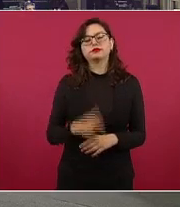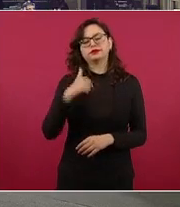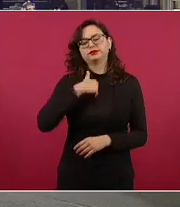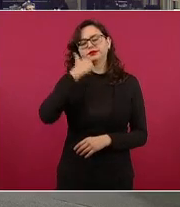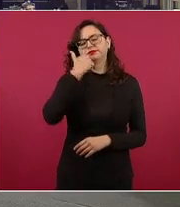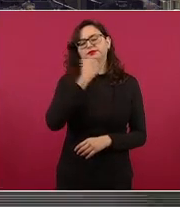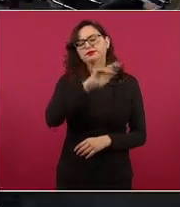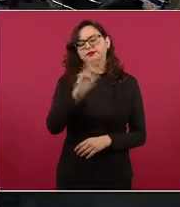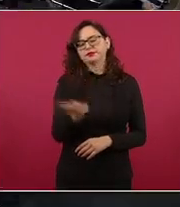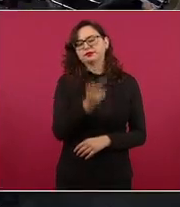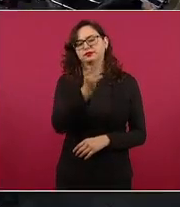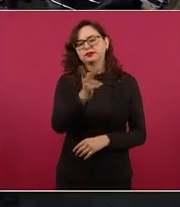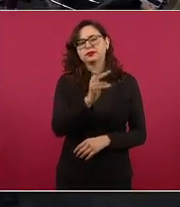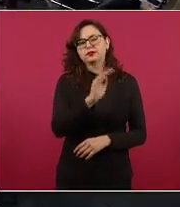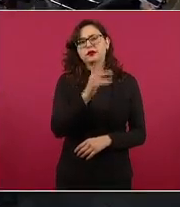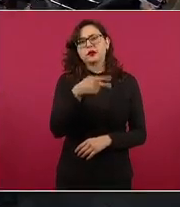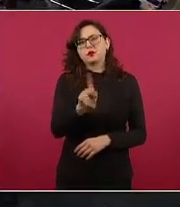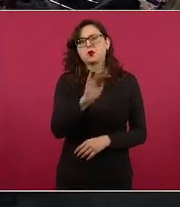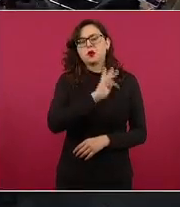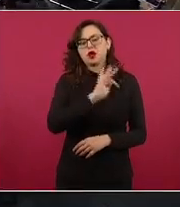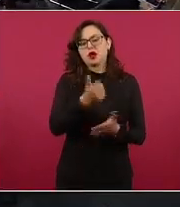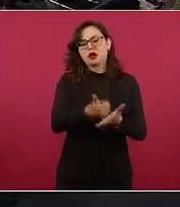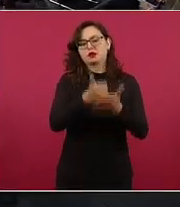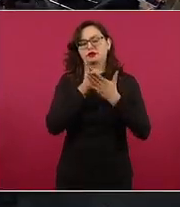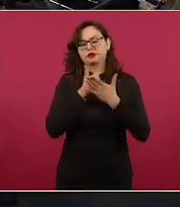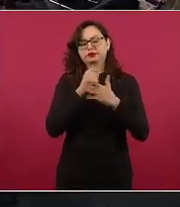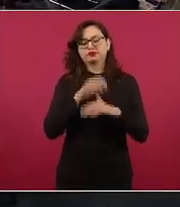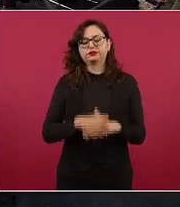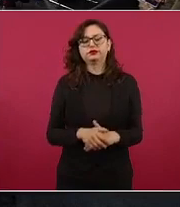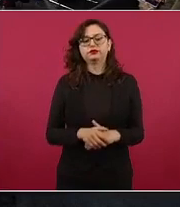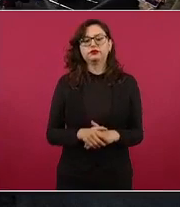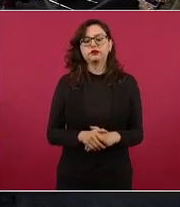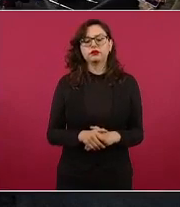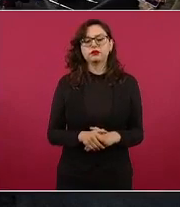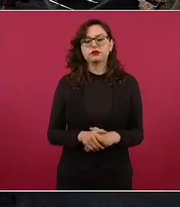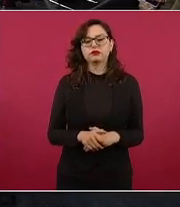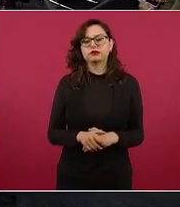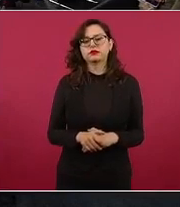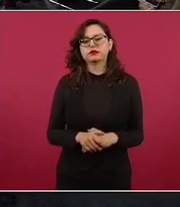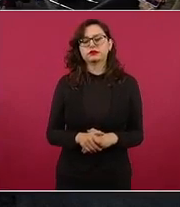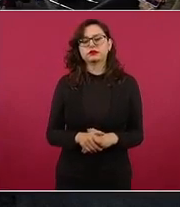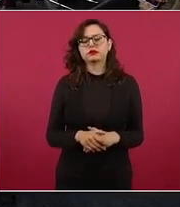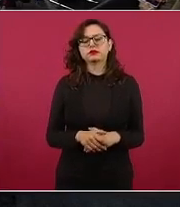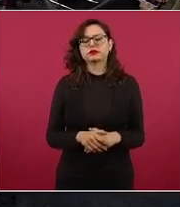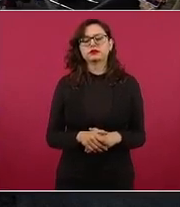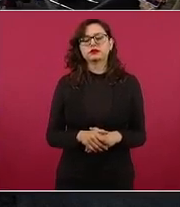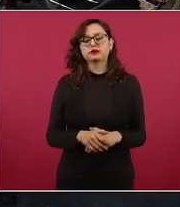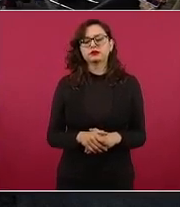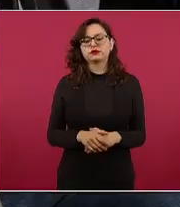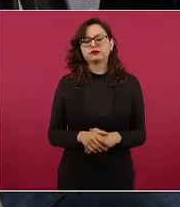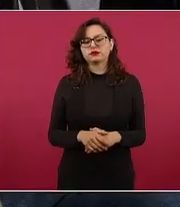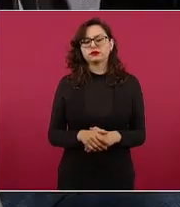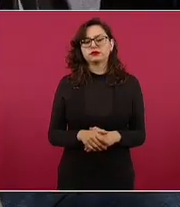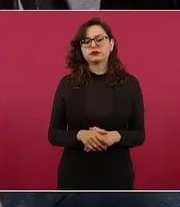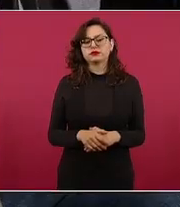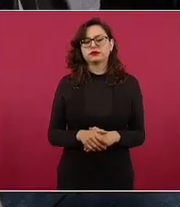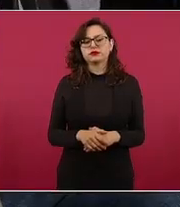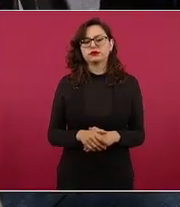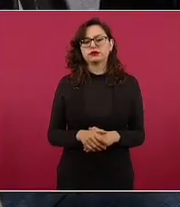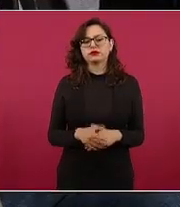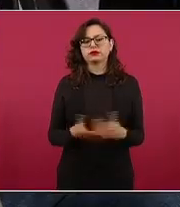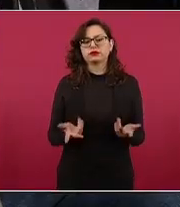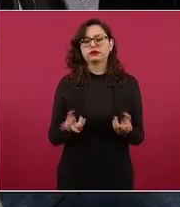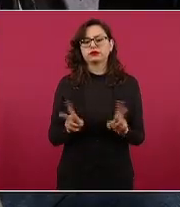recordándome al menos tres de las estrategias que está impulsando su gobierno en materia de